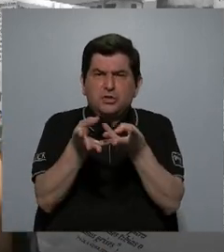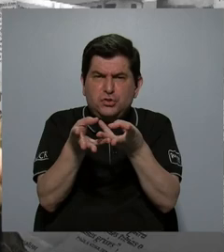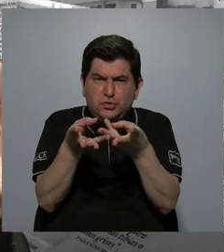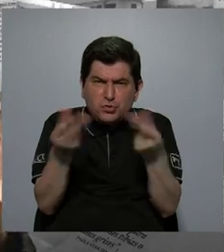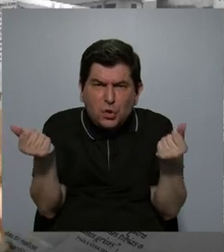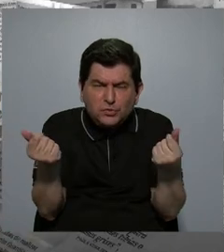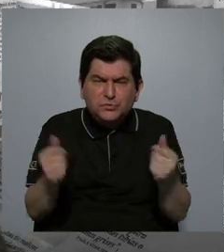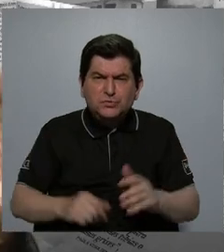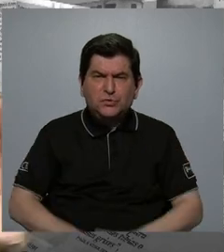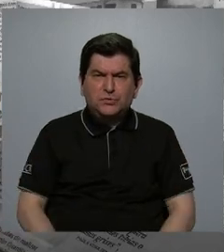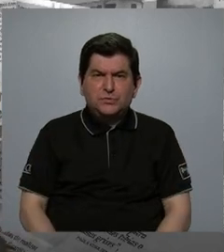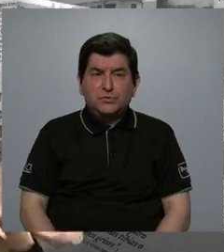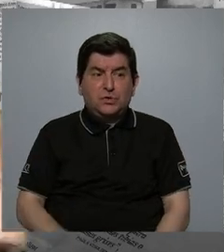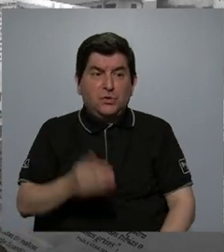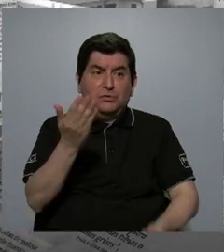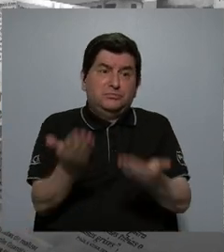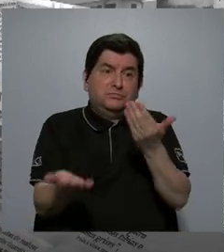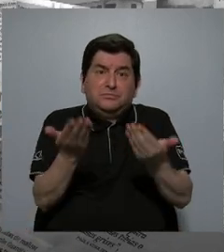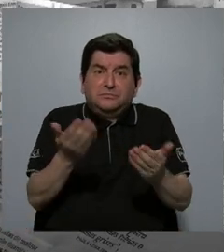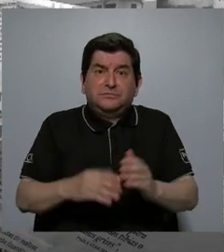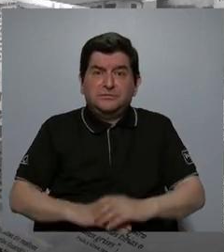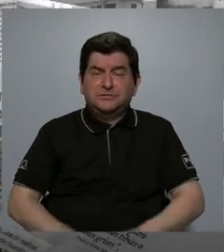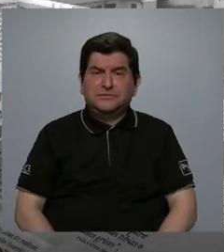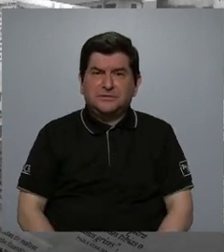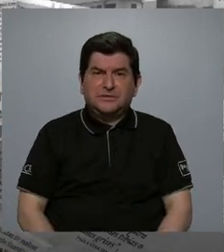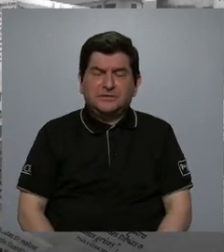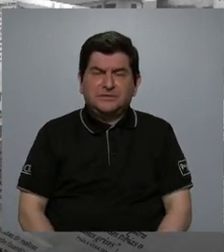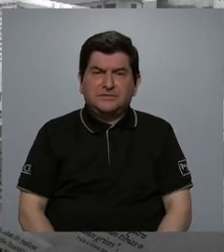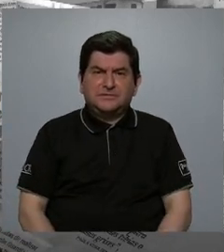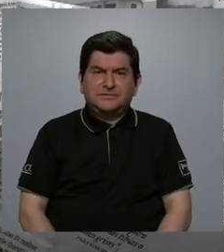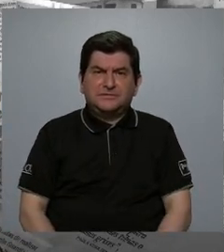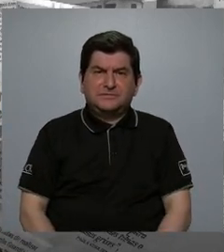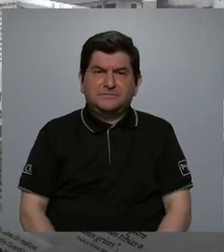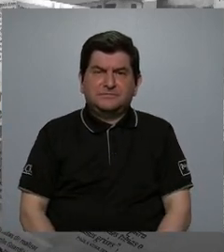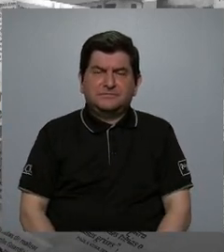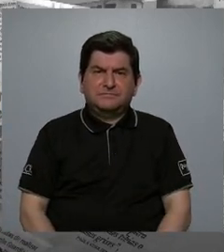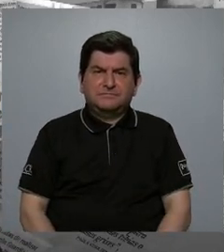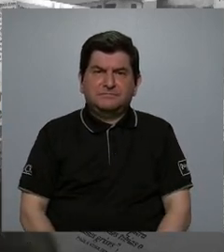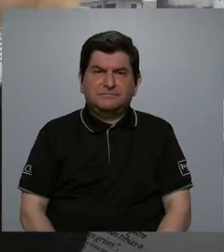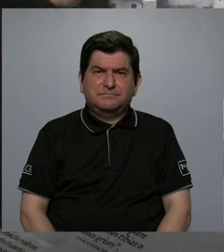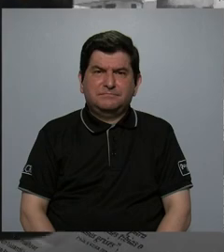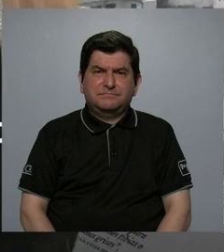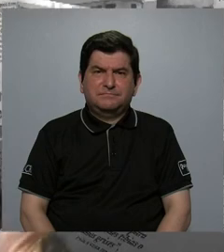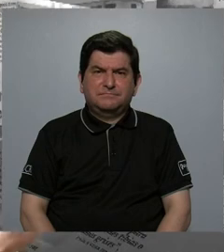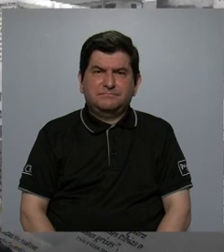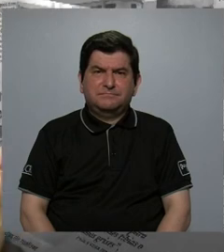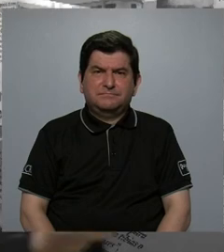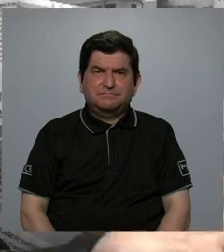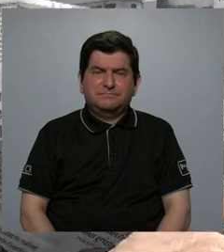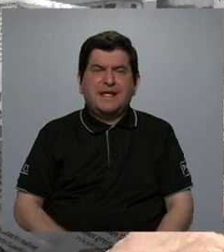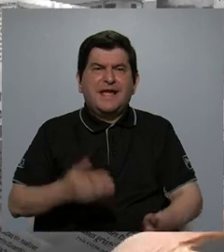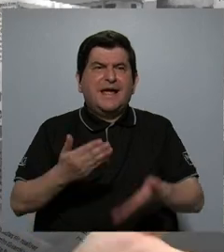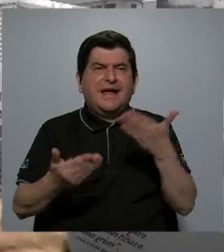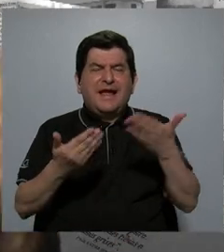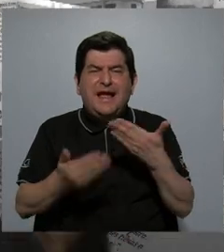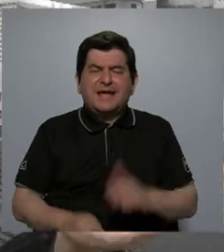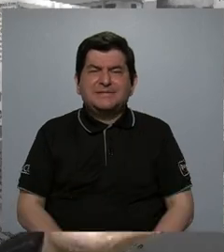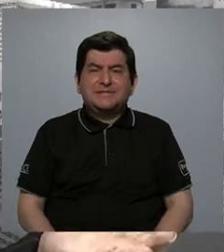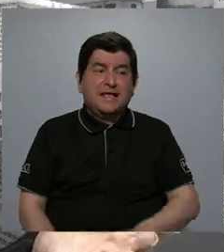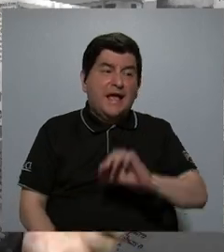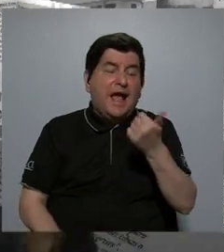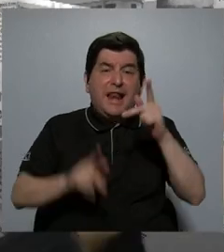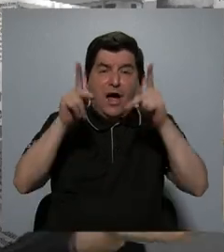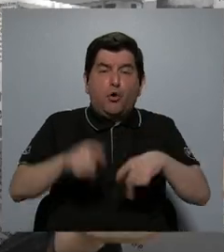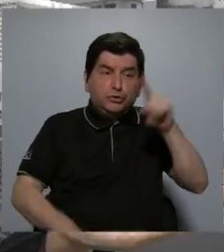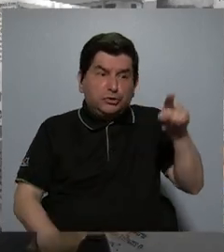en términos de casi eliminar a la